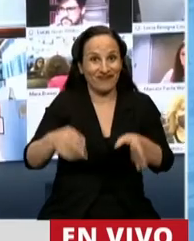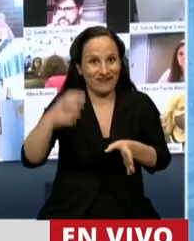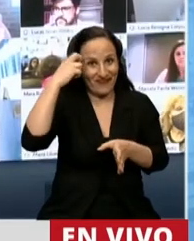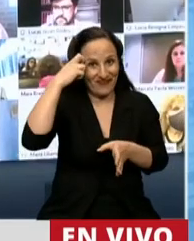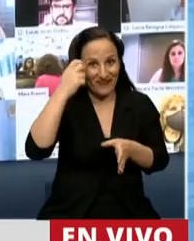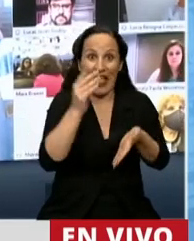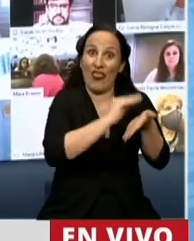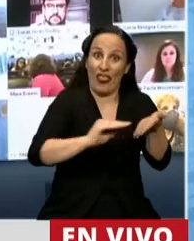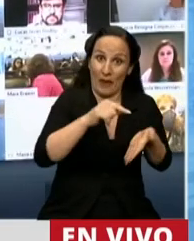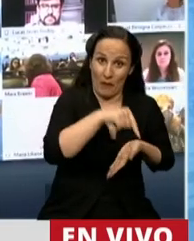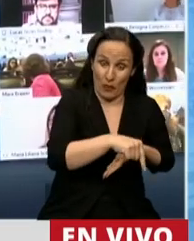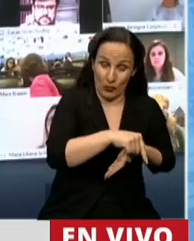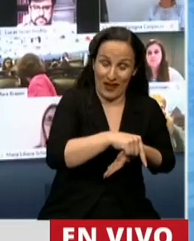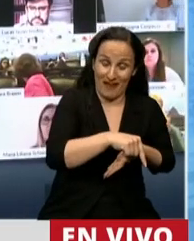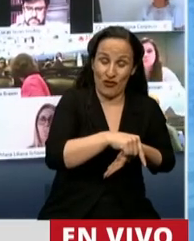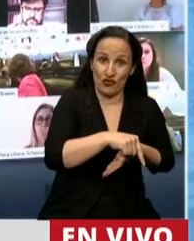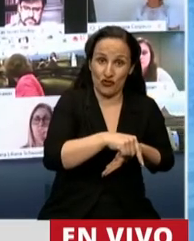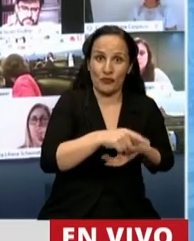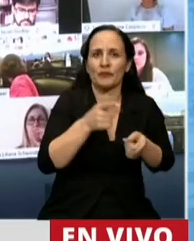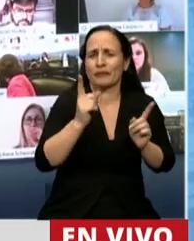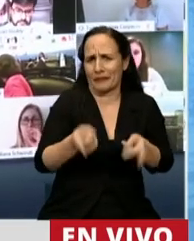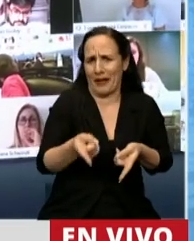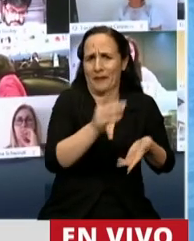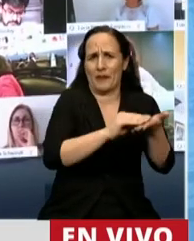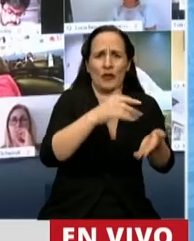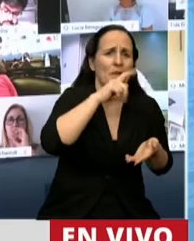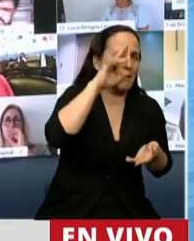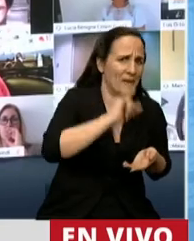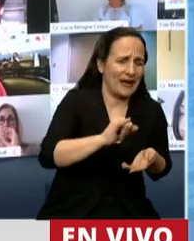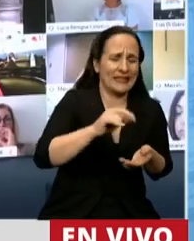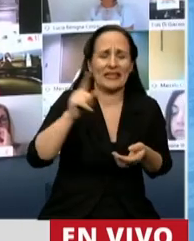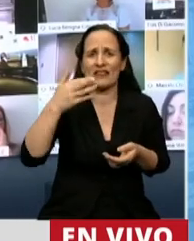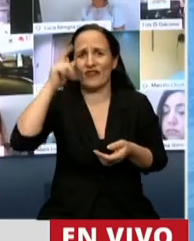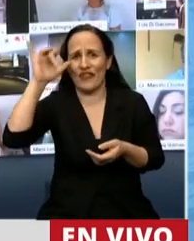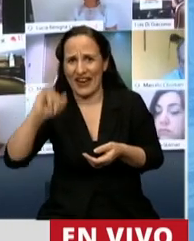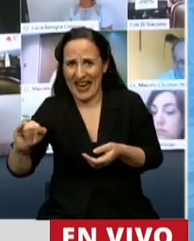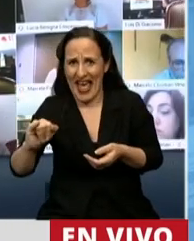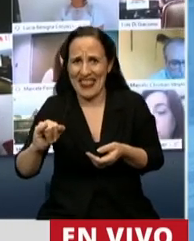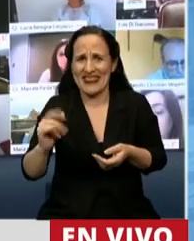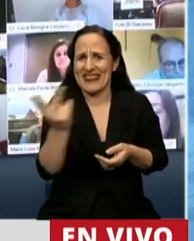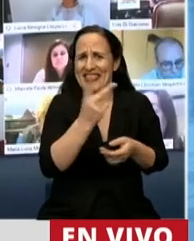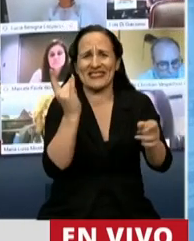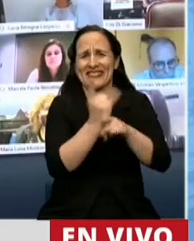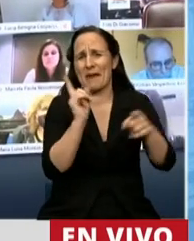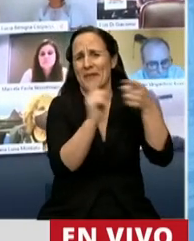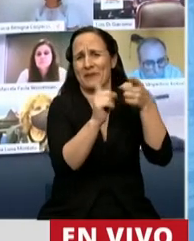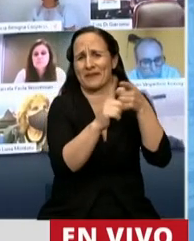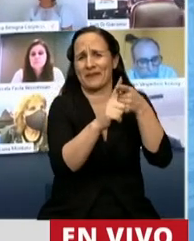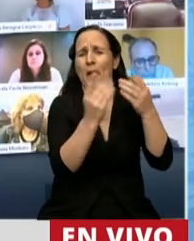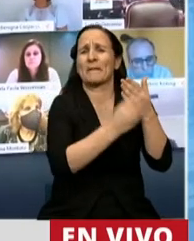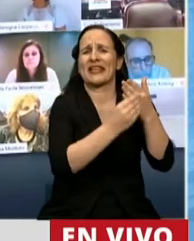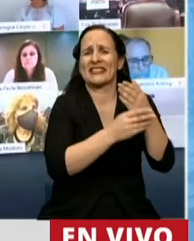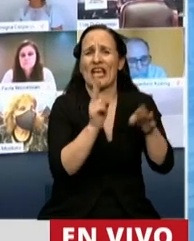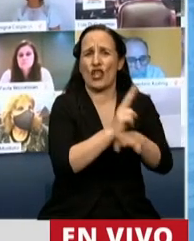y en la presencia del diputado Martínez, el diputado Carlos Fernández, que tienen un permanente contacto con el Ministerio de